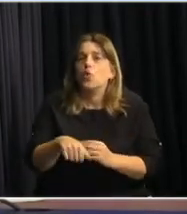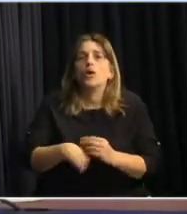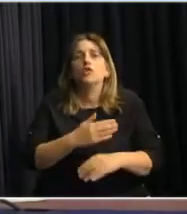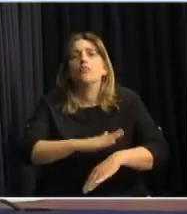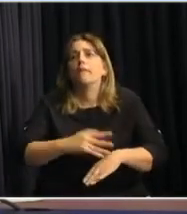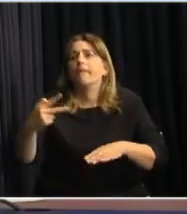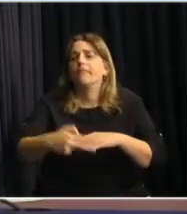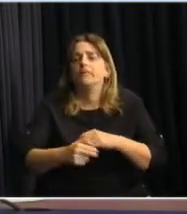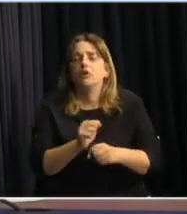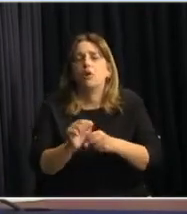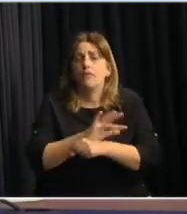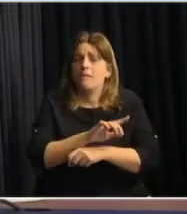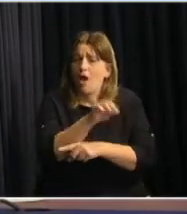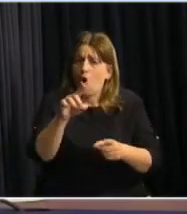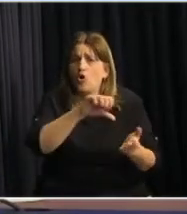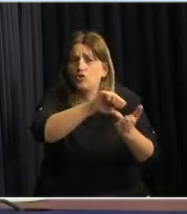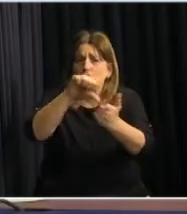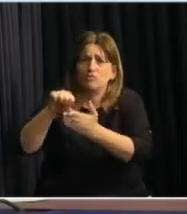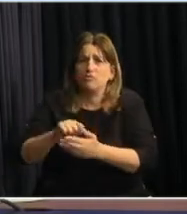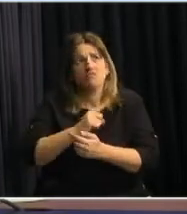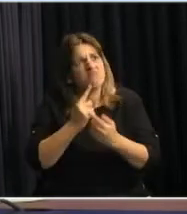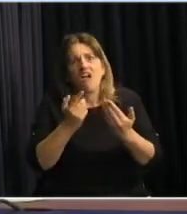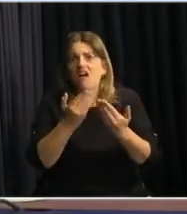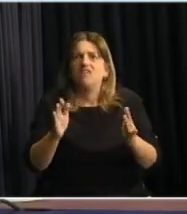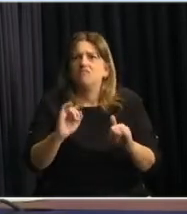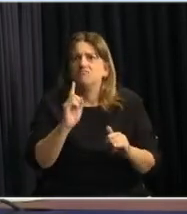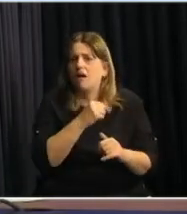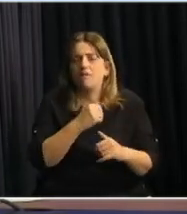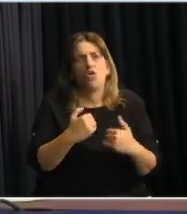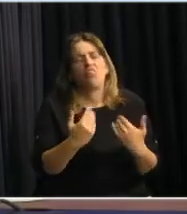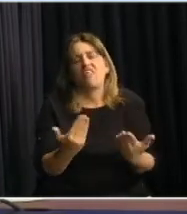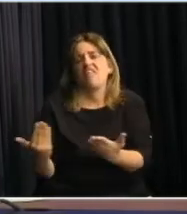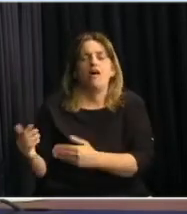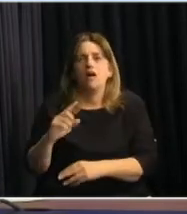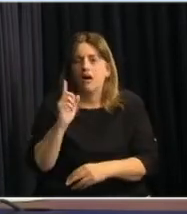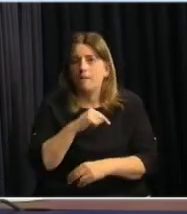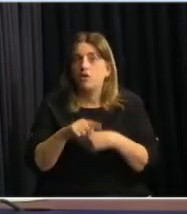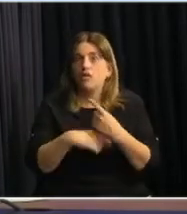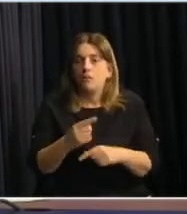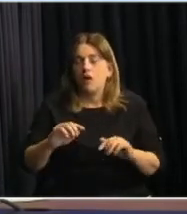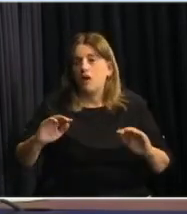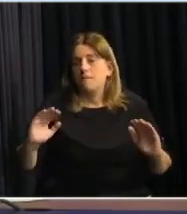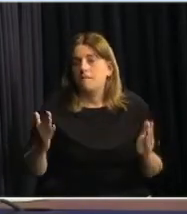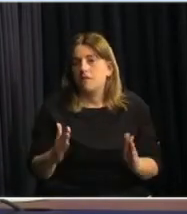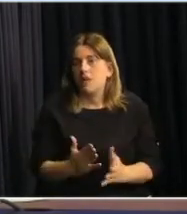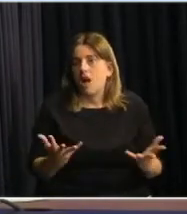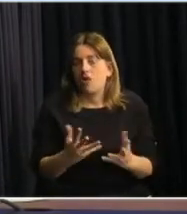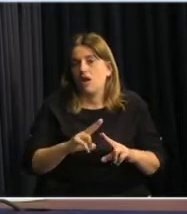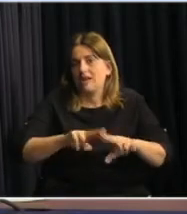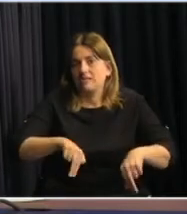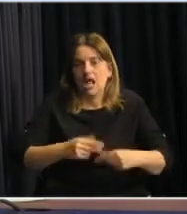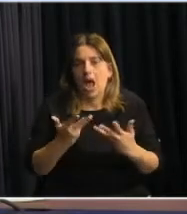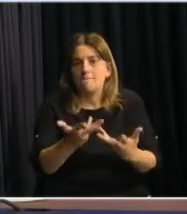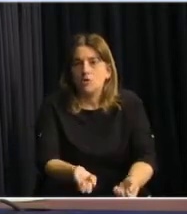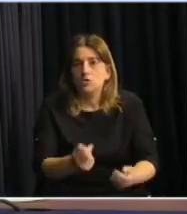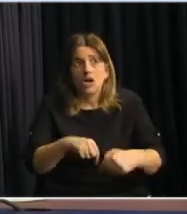También le ha pasado a otros países que han abierto muy rápido los recursos y luego han tenido que irlo reduciendo y ahora incluso cancelarlos.